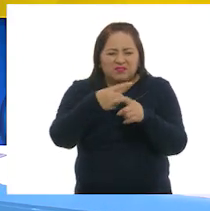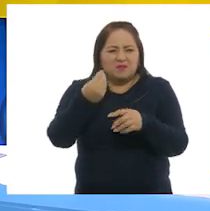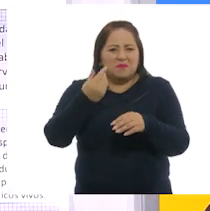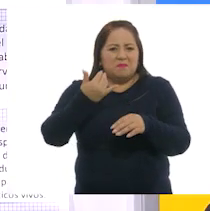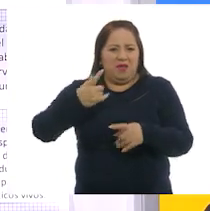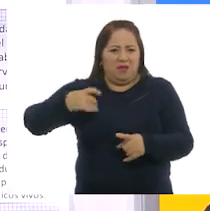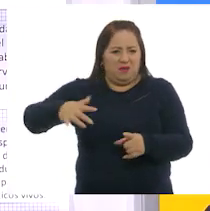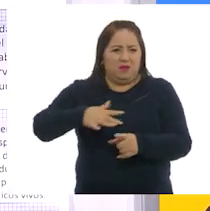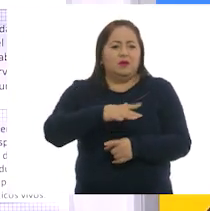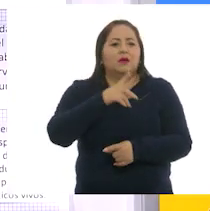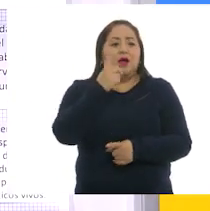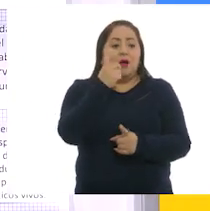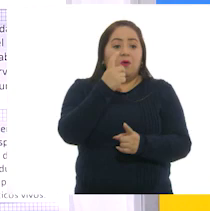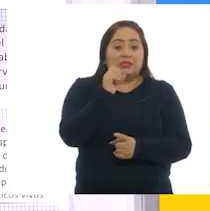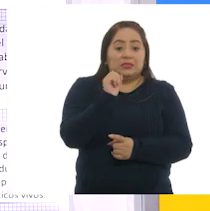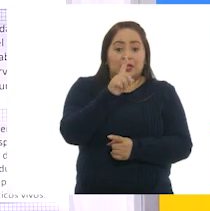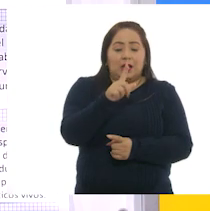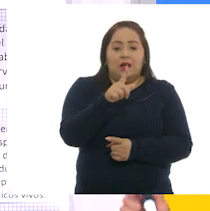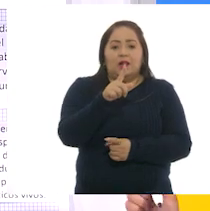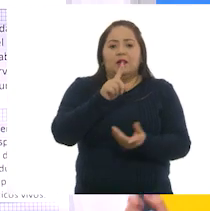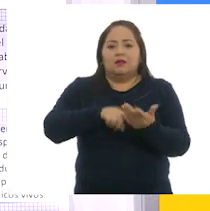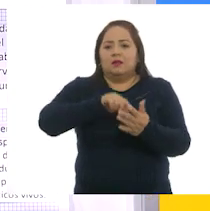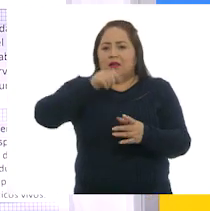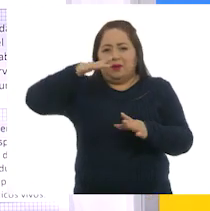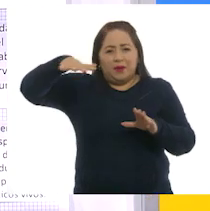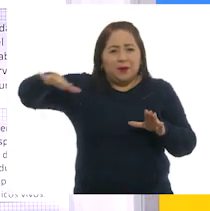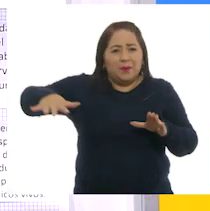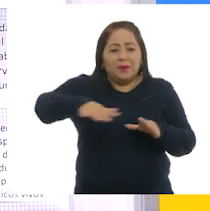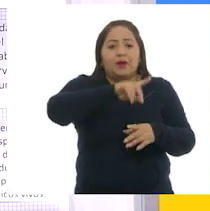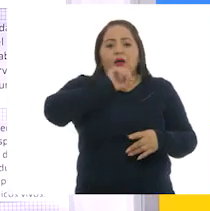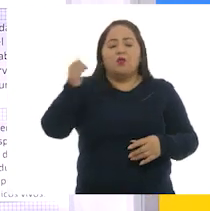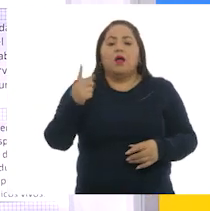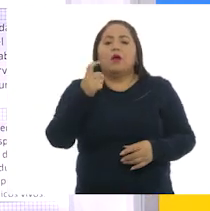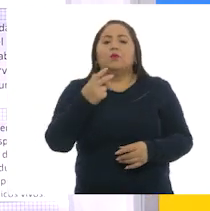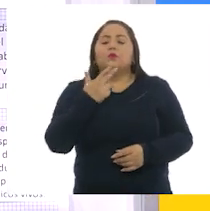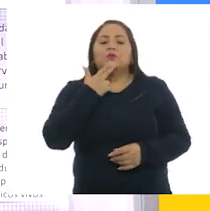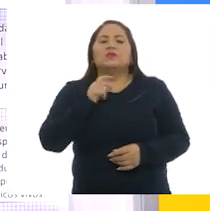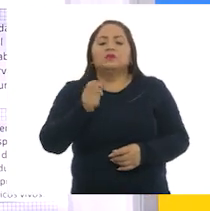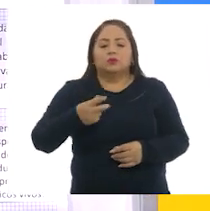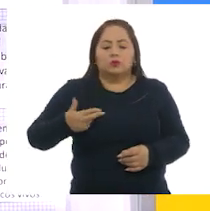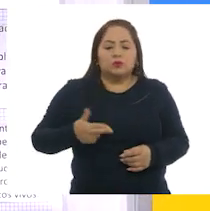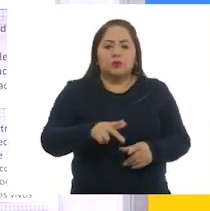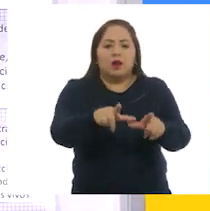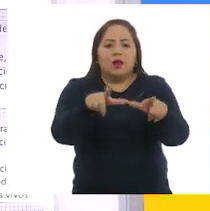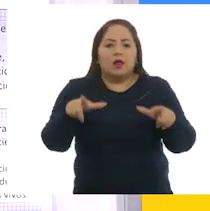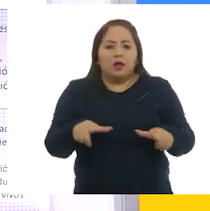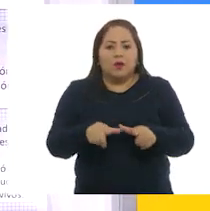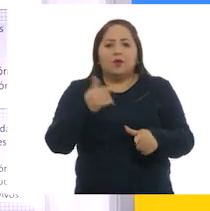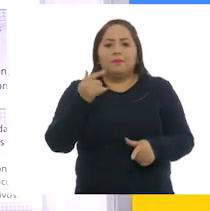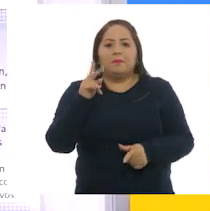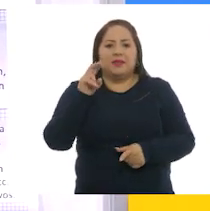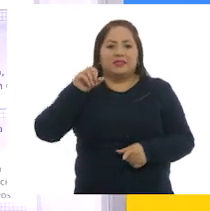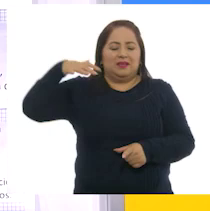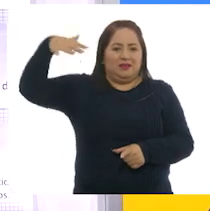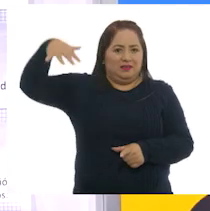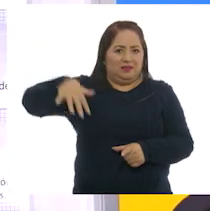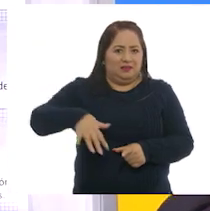más, tanto en aguas saladas de los océanos como en aguas dulces de ríos, lagos y presas.